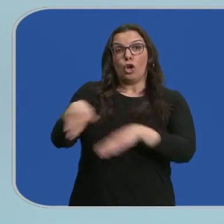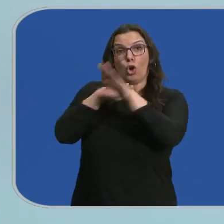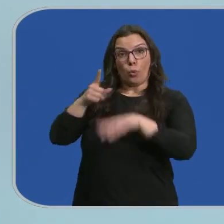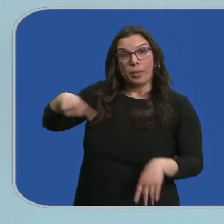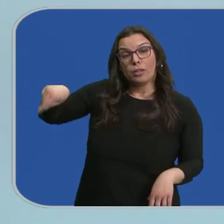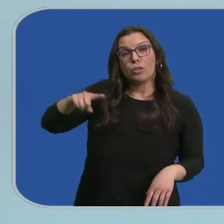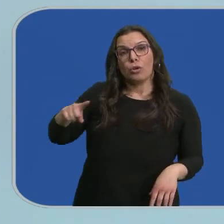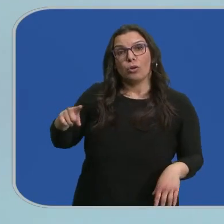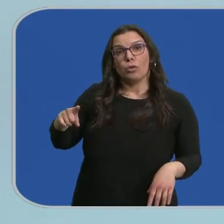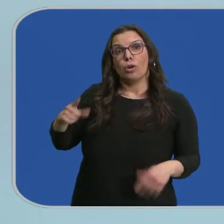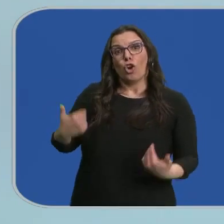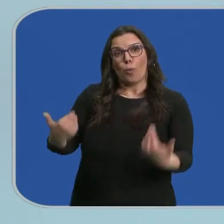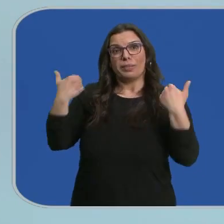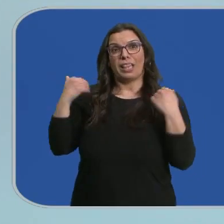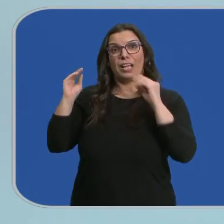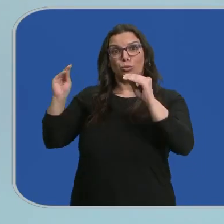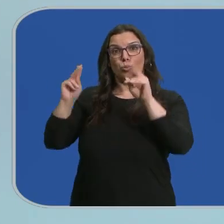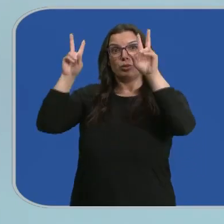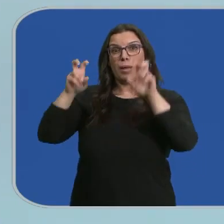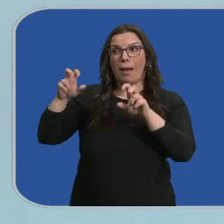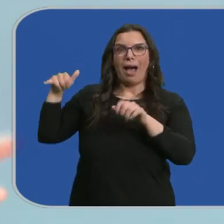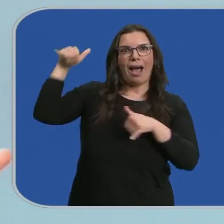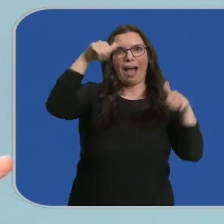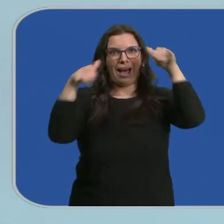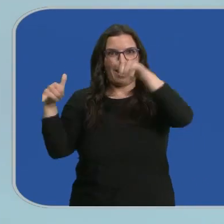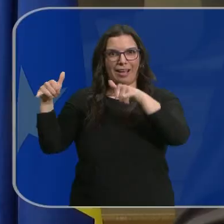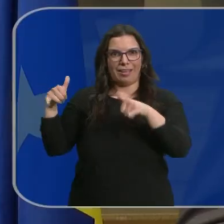la competencia en materia de medios aéreos.